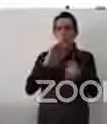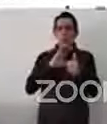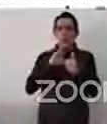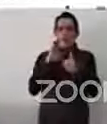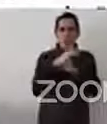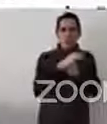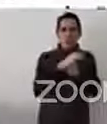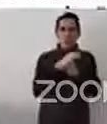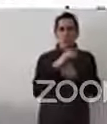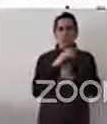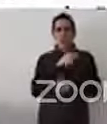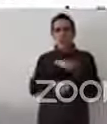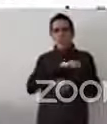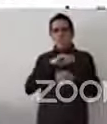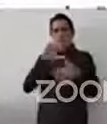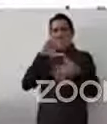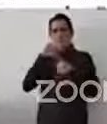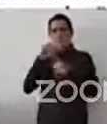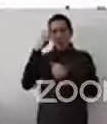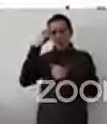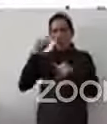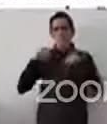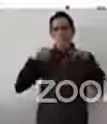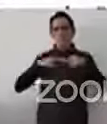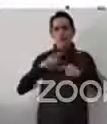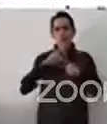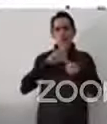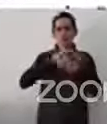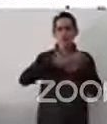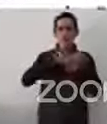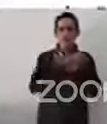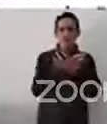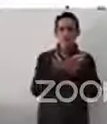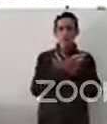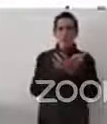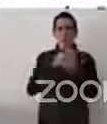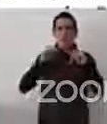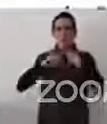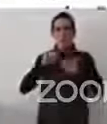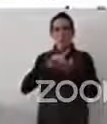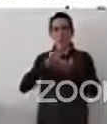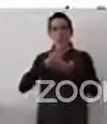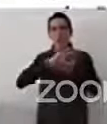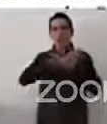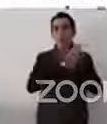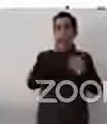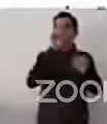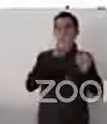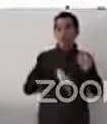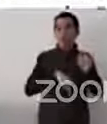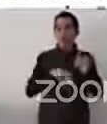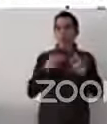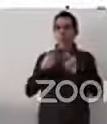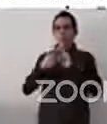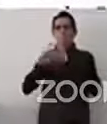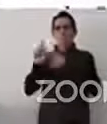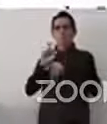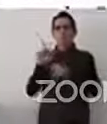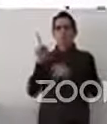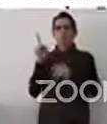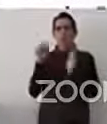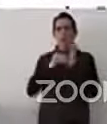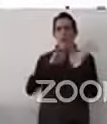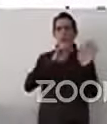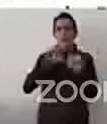discriminación contra las personas con discapacidad, y esto fue adoptado en 1999, la de Naciones Unidas en el